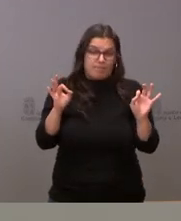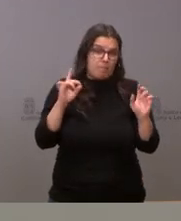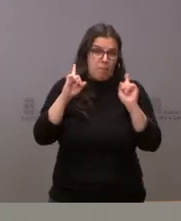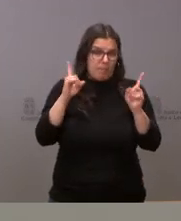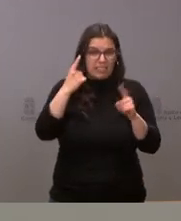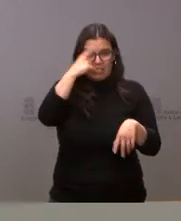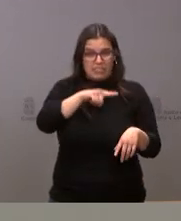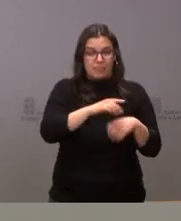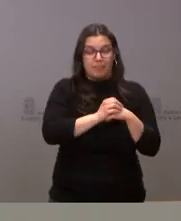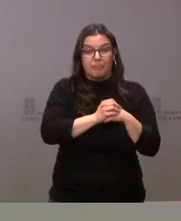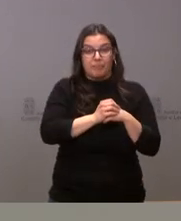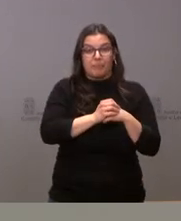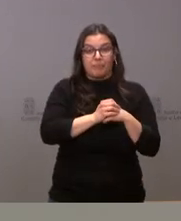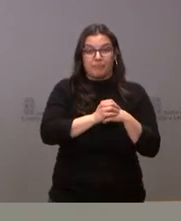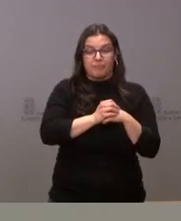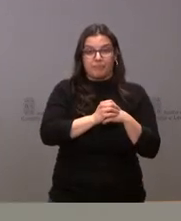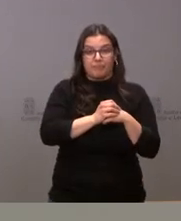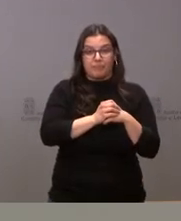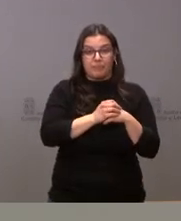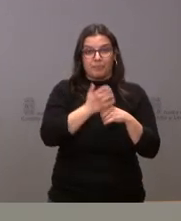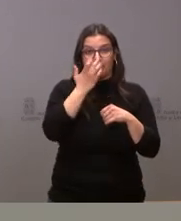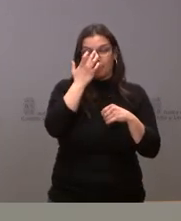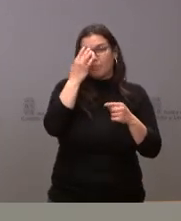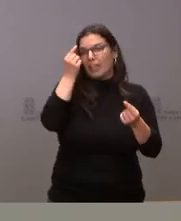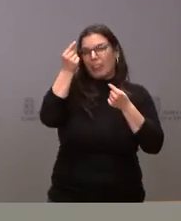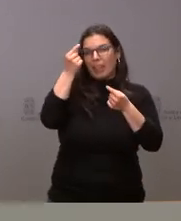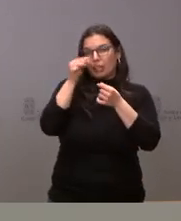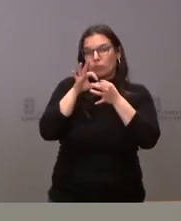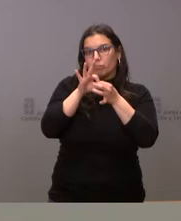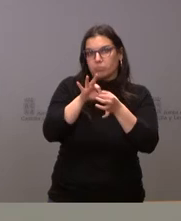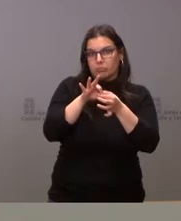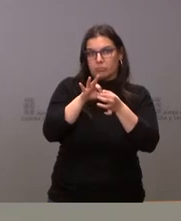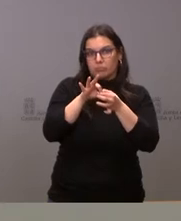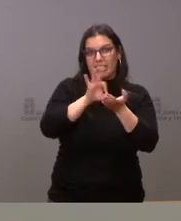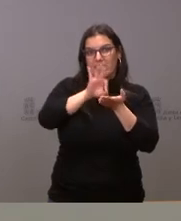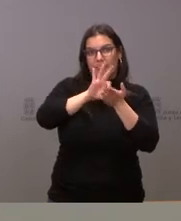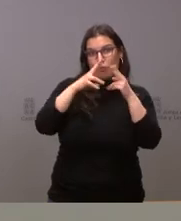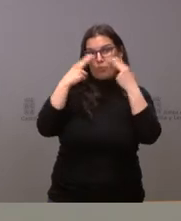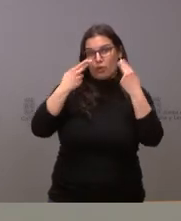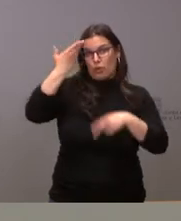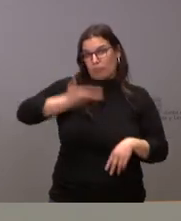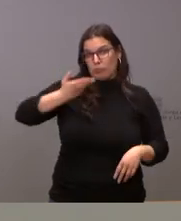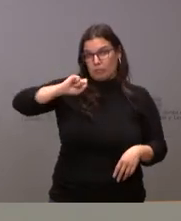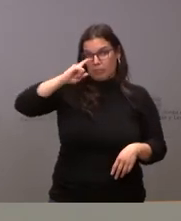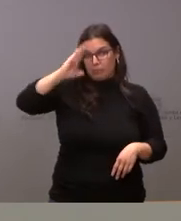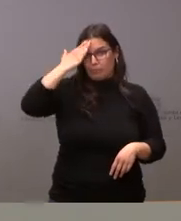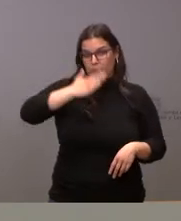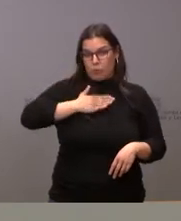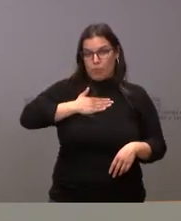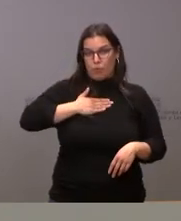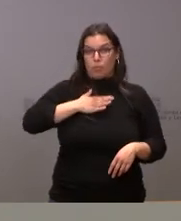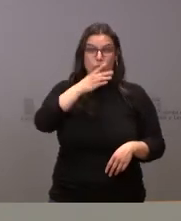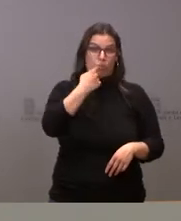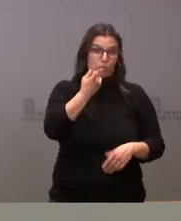previsto y como se sabía. Por darles datos relativos a los tres principales servicios públicos que gestiona la Junta de Castilla y León, porque les hemos dicho